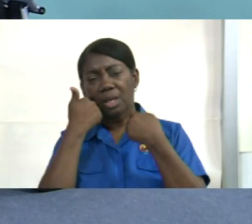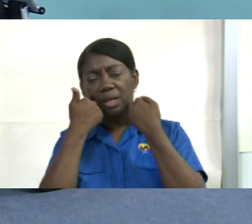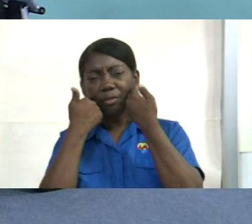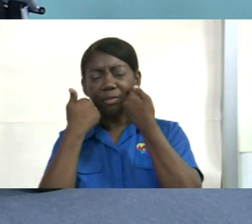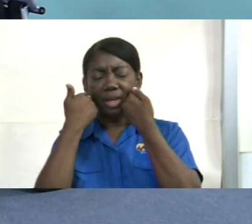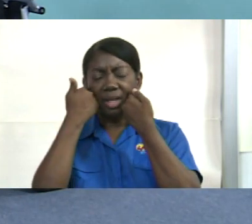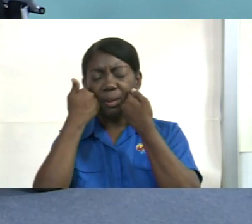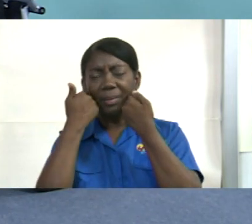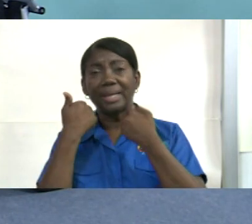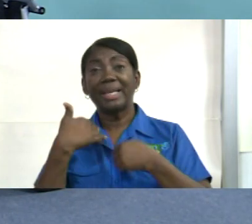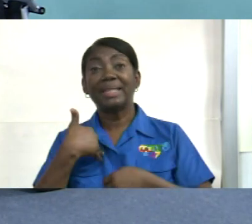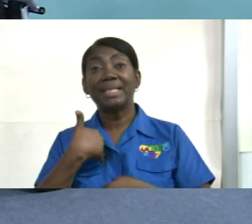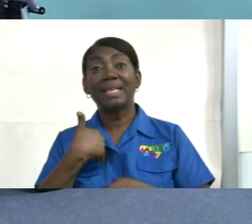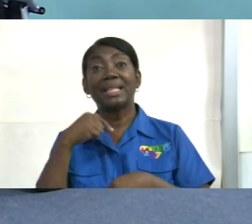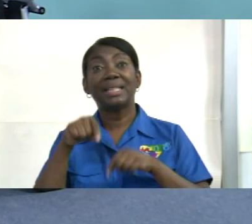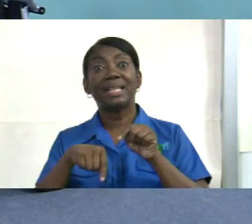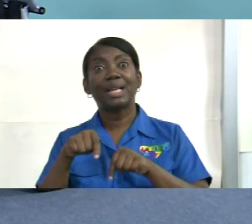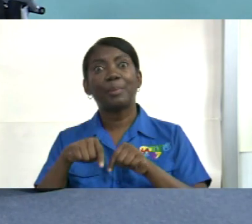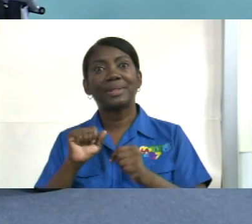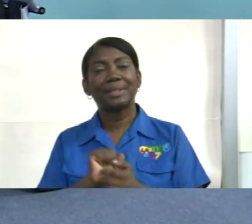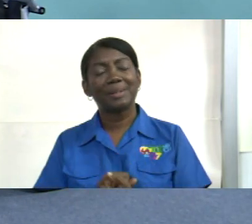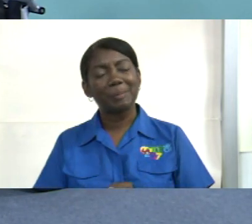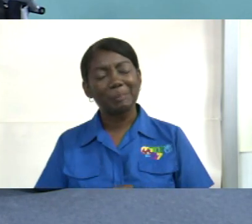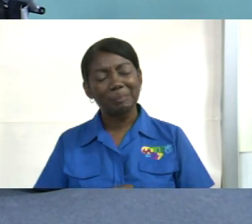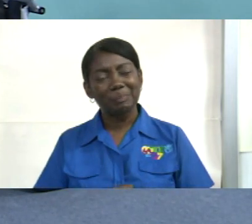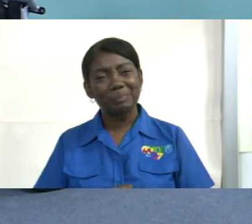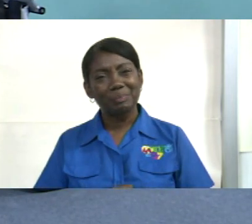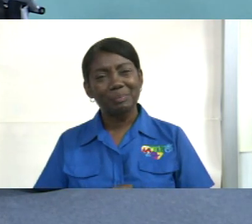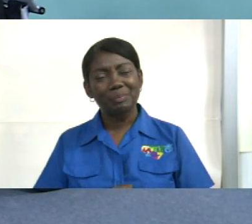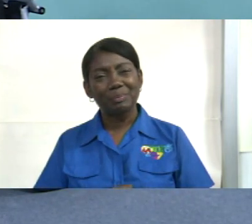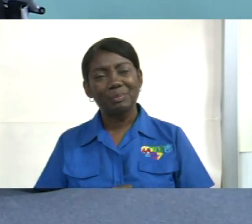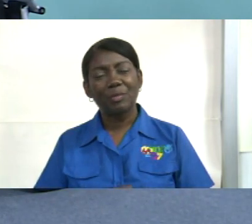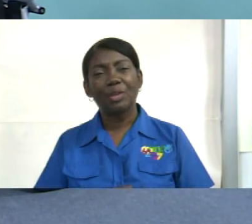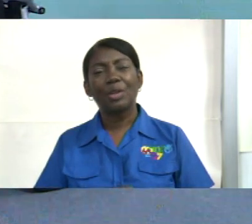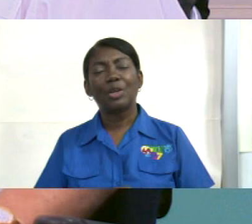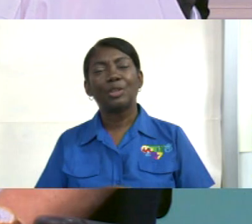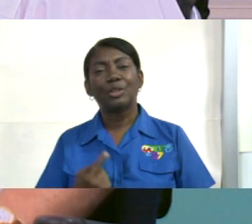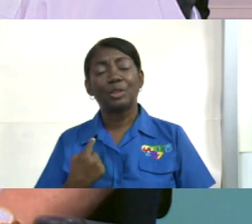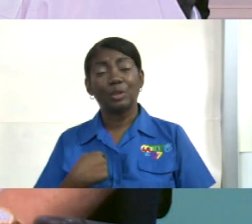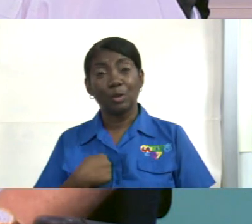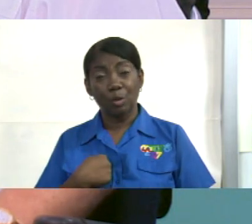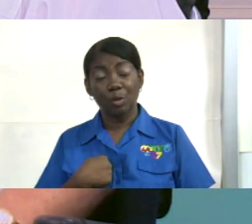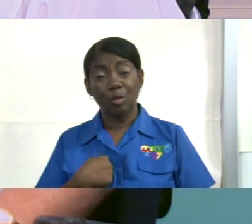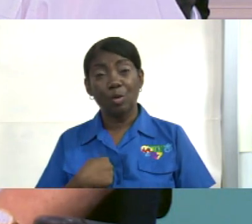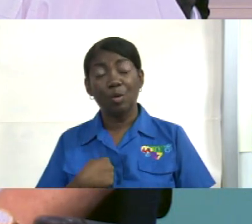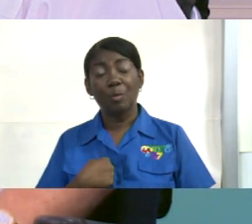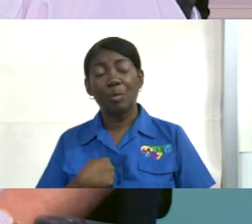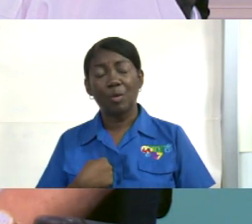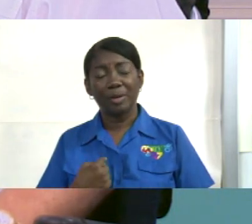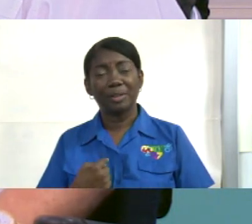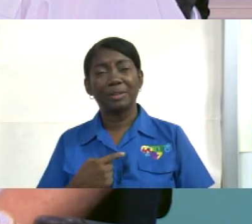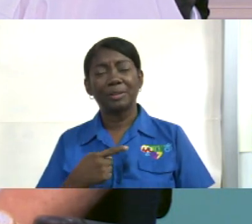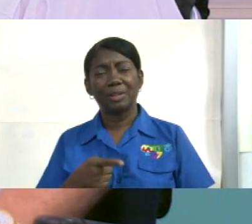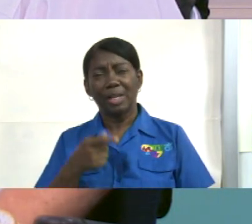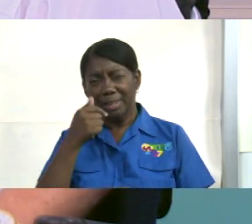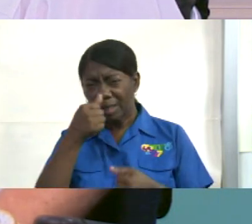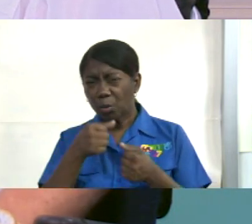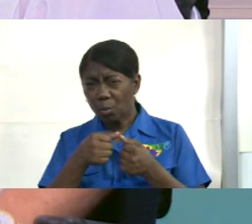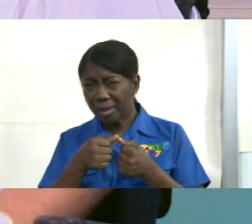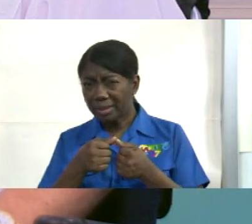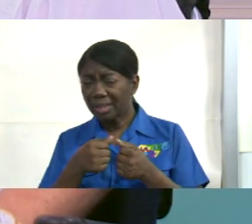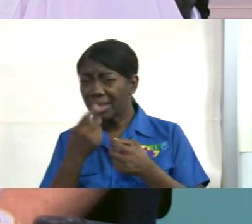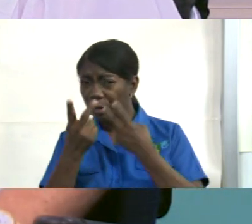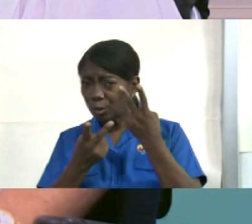discapacidad voy a defenderlo sí por supuesto se acuerda cuando lo fui a